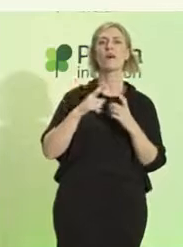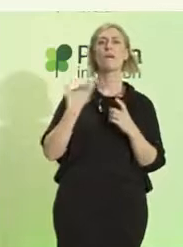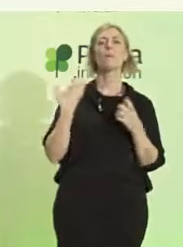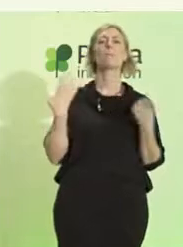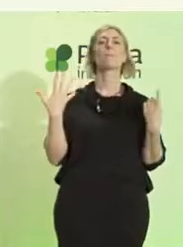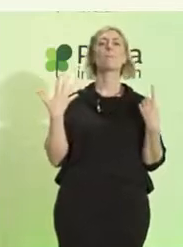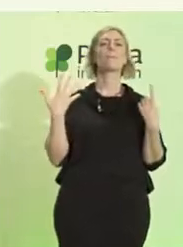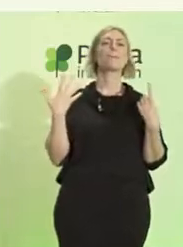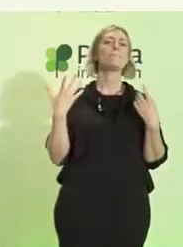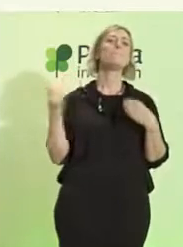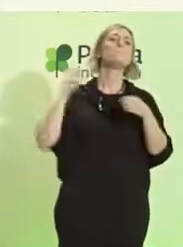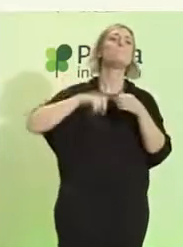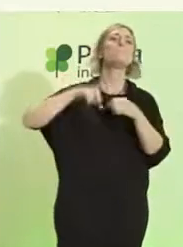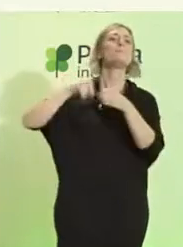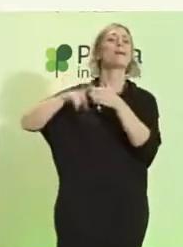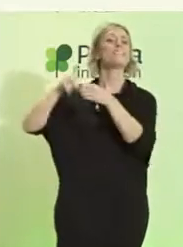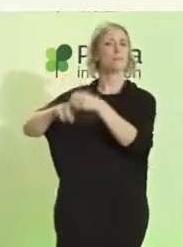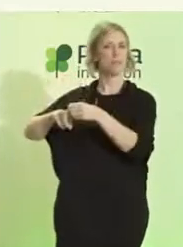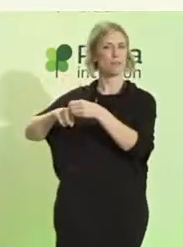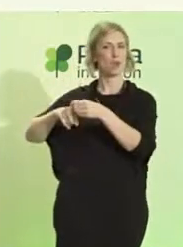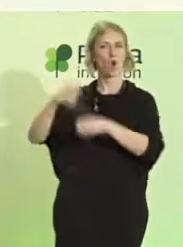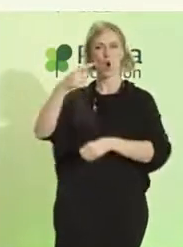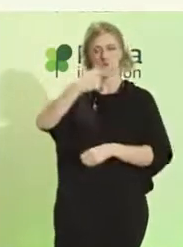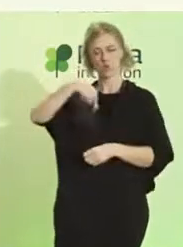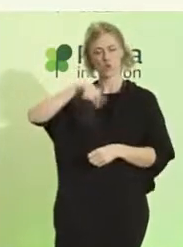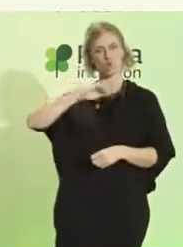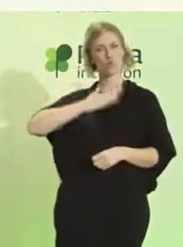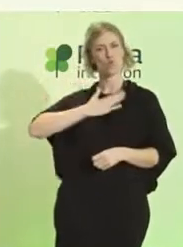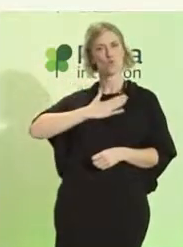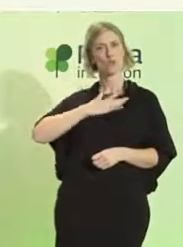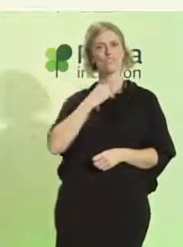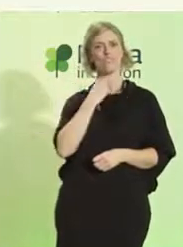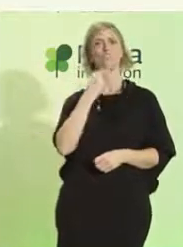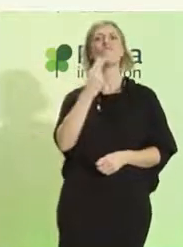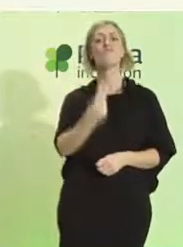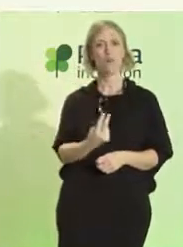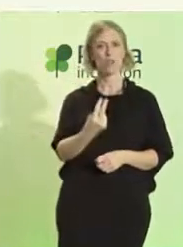alto y fuerte la voz de las personas con discapacidad intelectual.